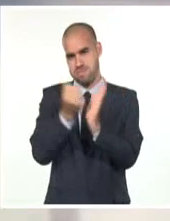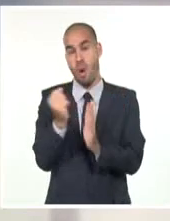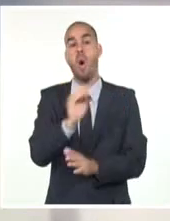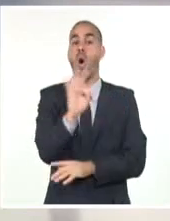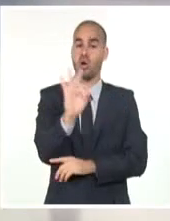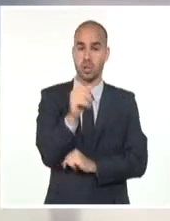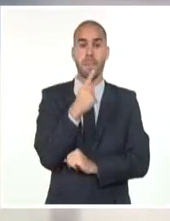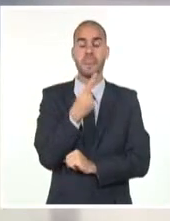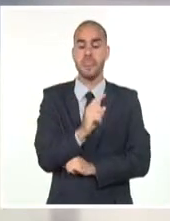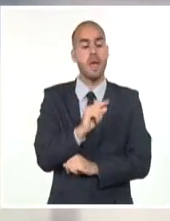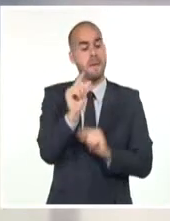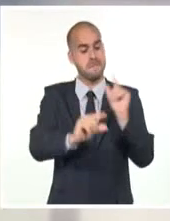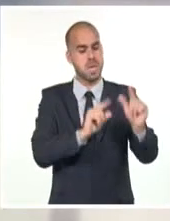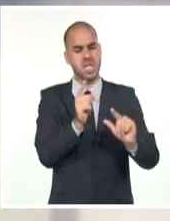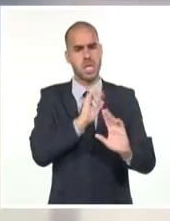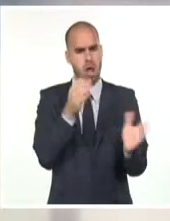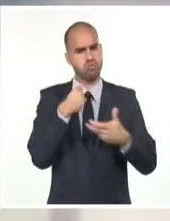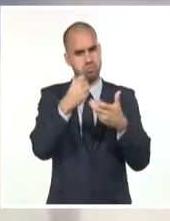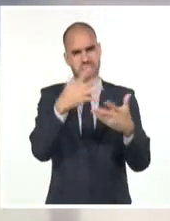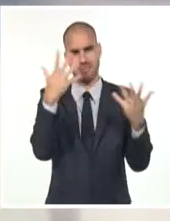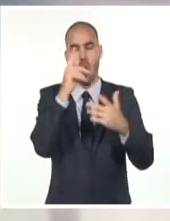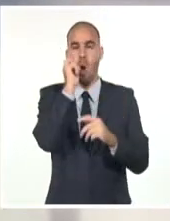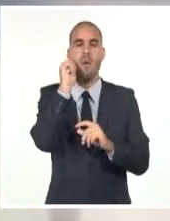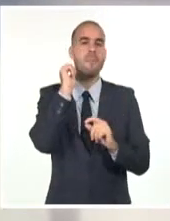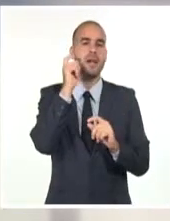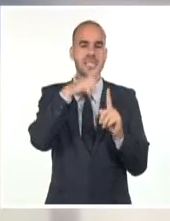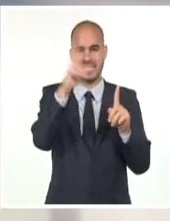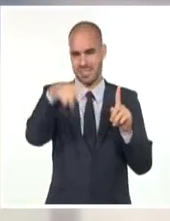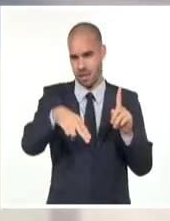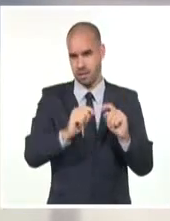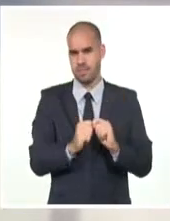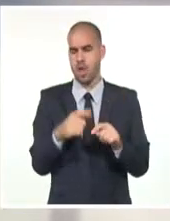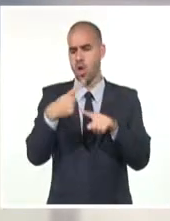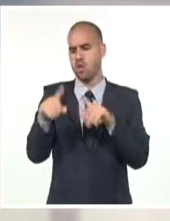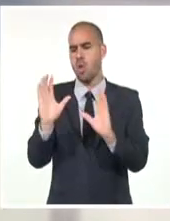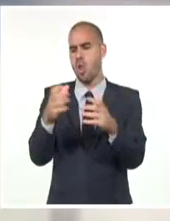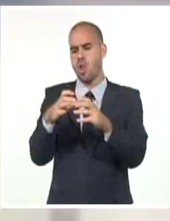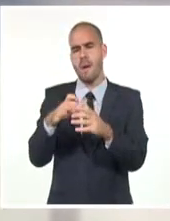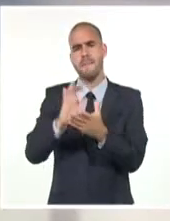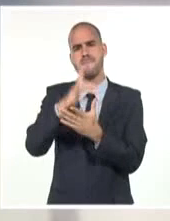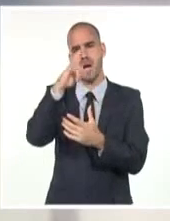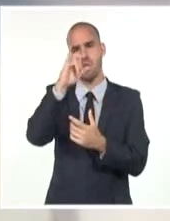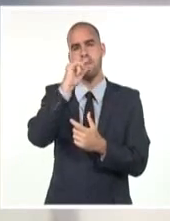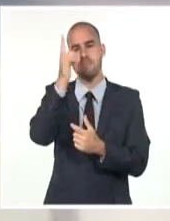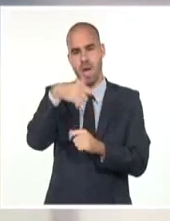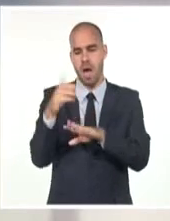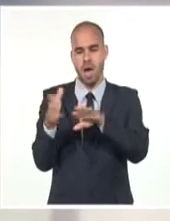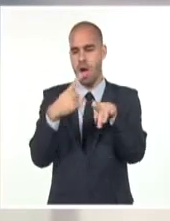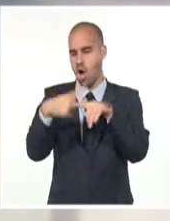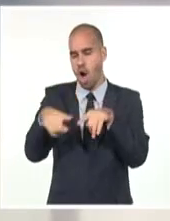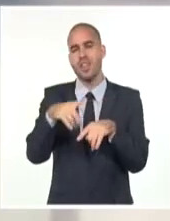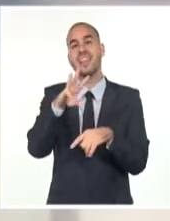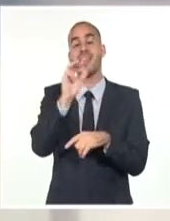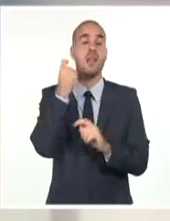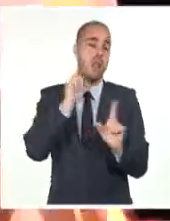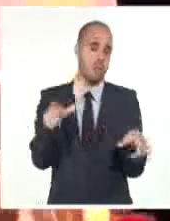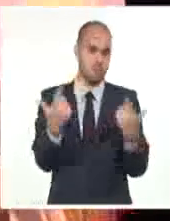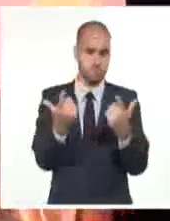reconocidos el Premio Nacional de Teatro Dagoberto Gainza, así como los grupos Macubá y Gestos por sus 30 años.